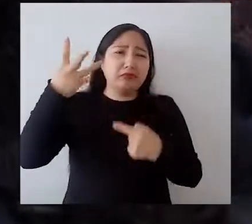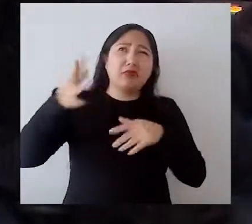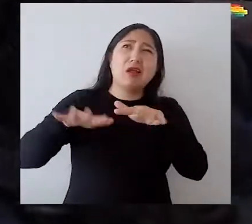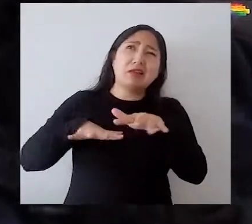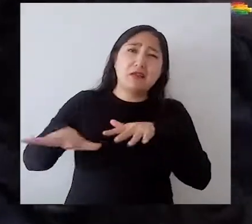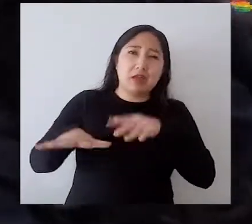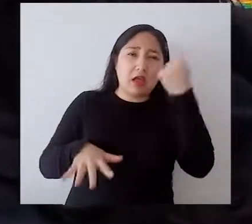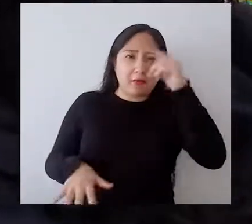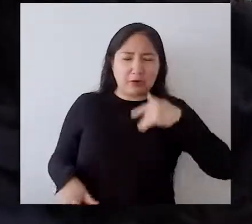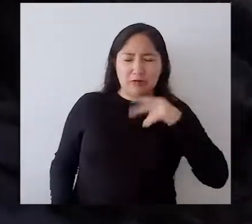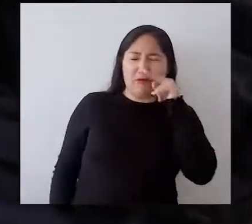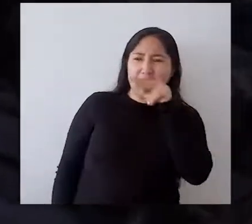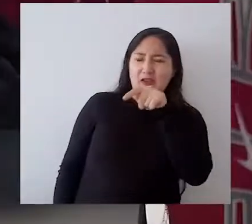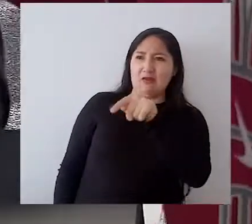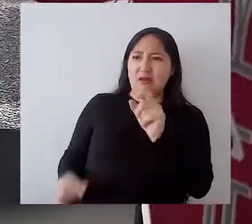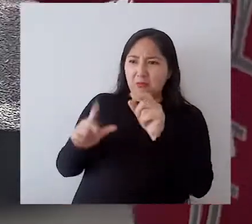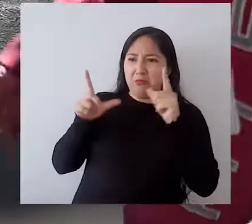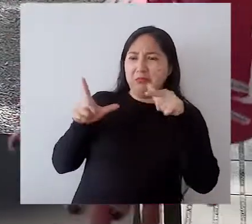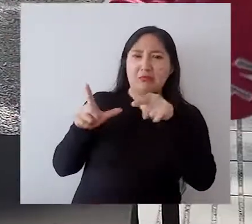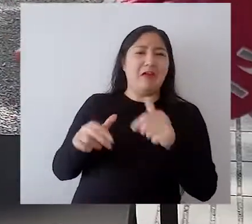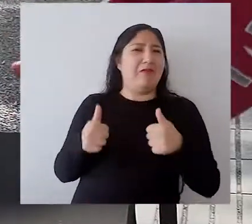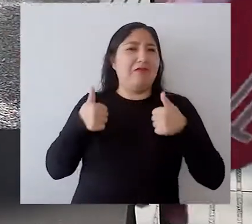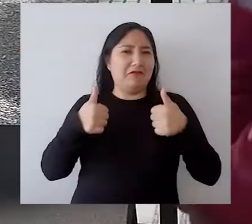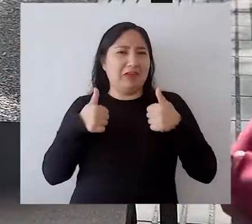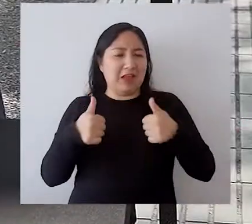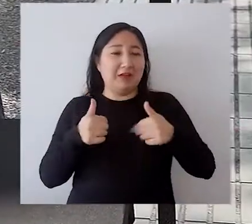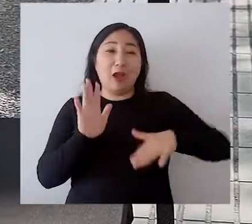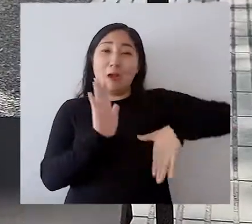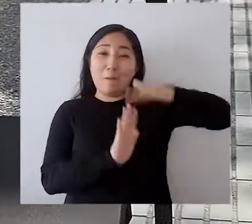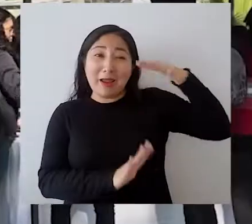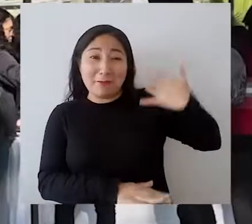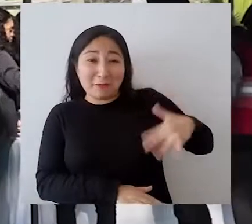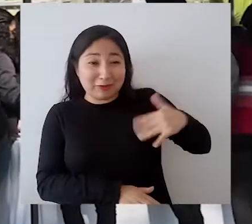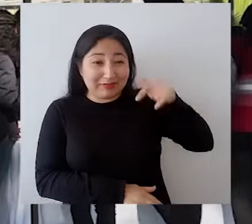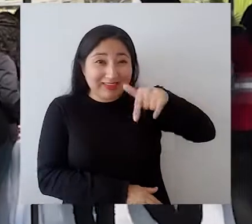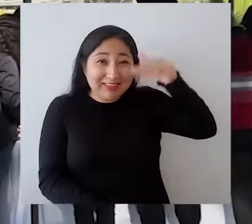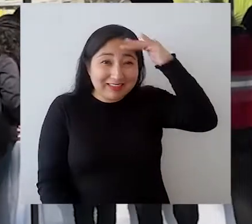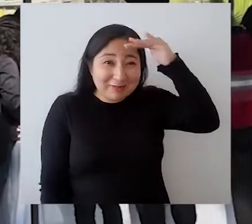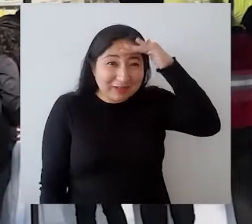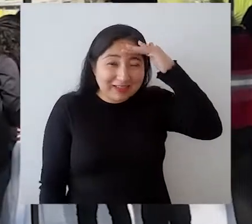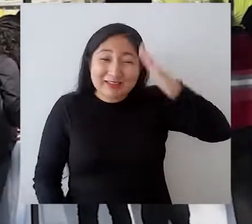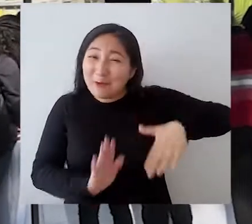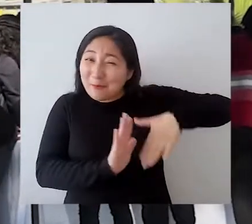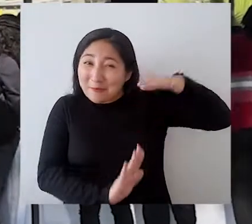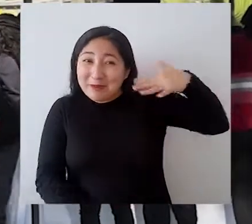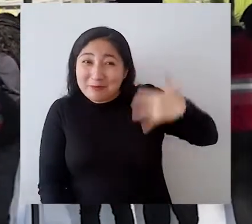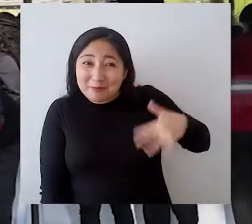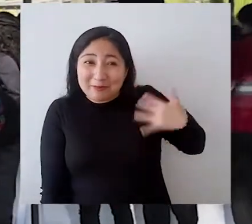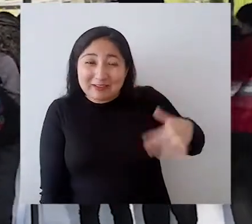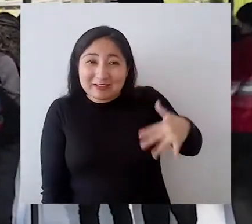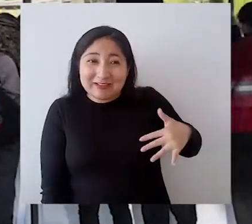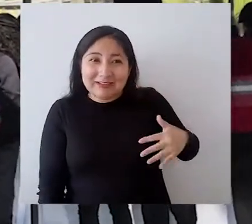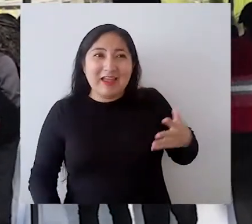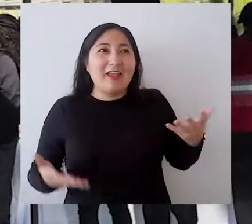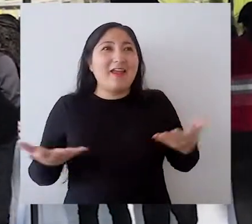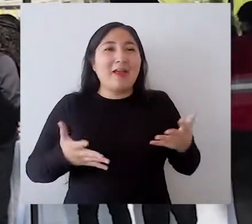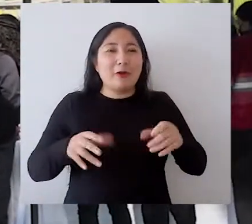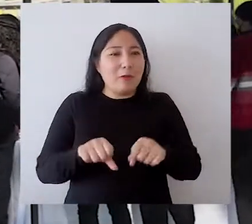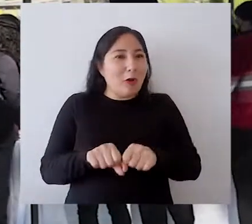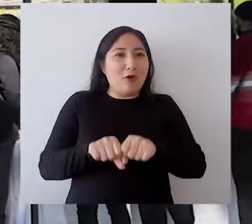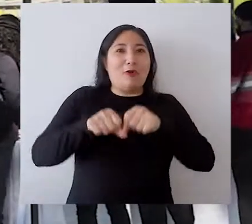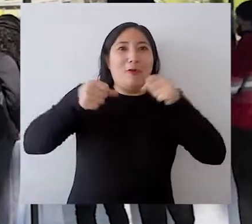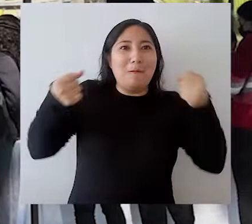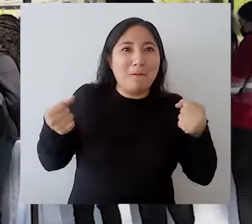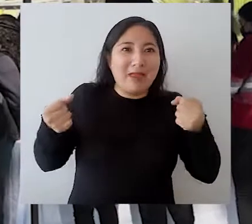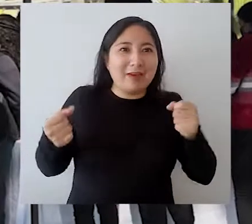actividad correspondiente, pero he encontrado que la disposición de los estudiantes ha estado súper bien. Pero lo que más destaco en realidad de esta experiencia es el hecho de, digamos,